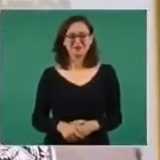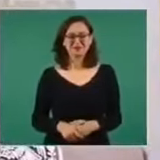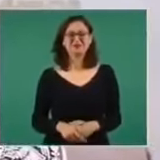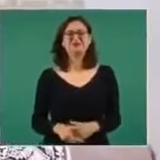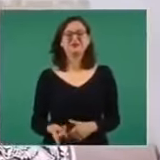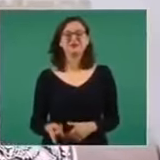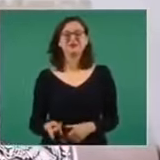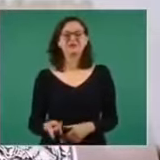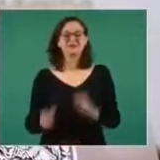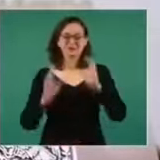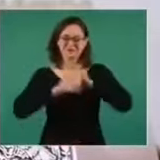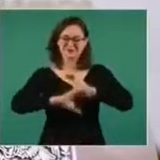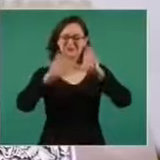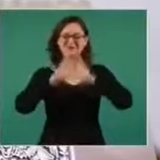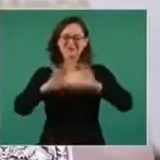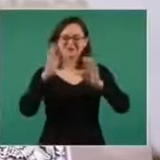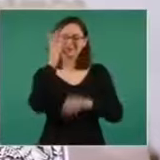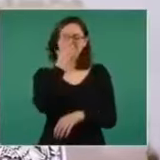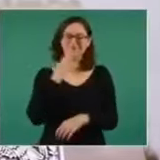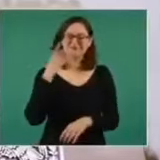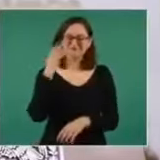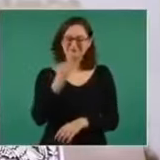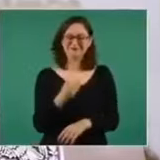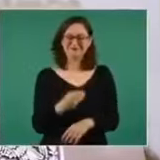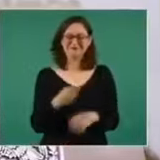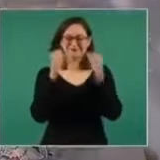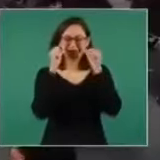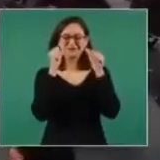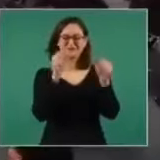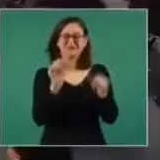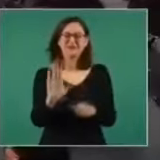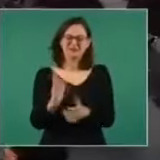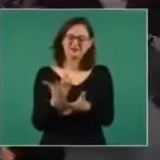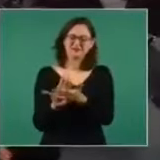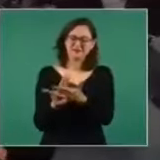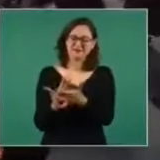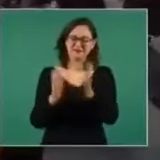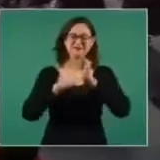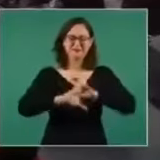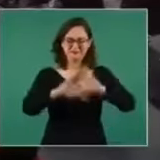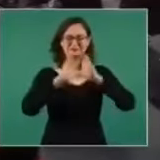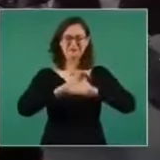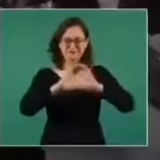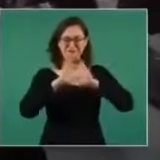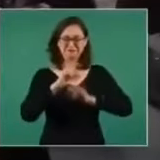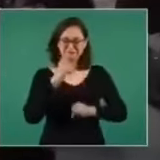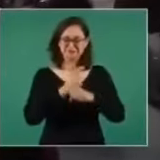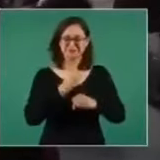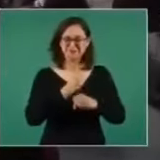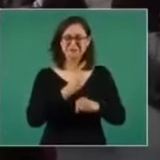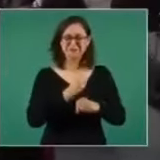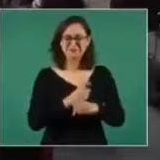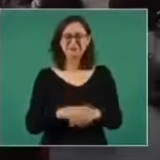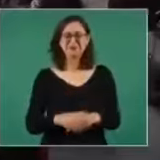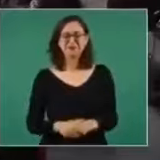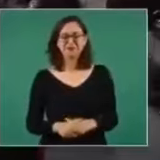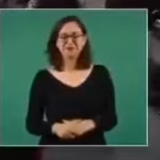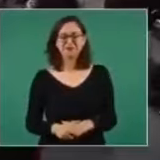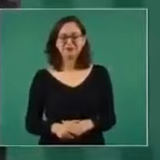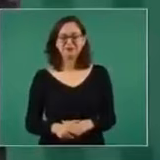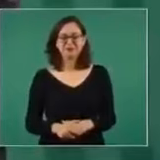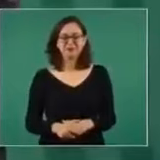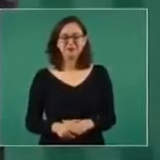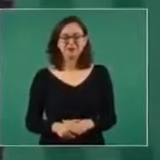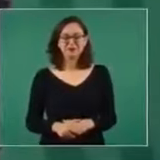Vamos a escucharla. Sí, vamos a escucharla. No, no, no. Después me